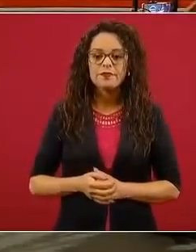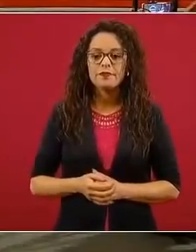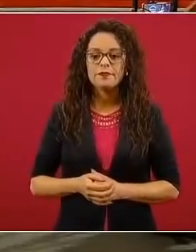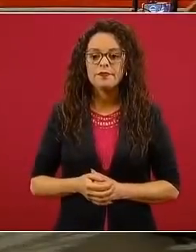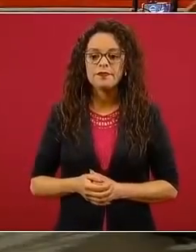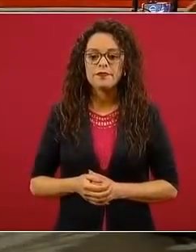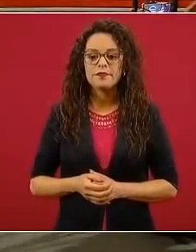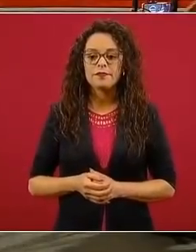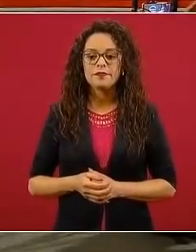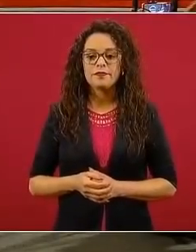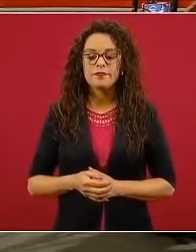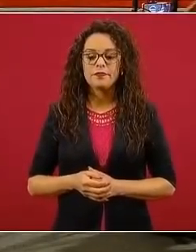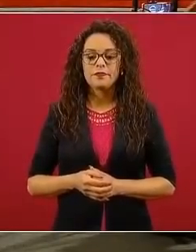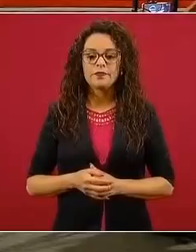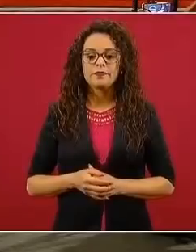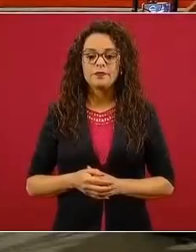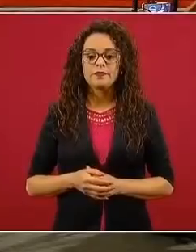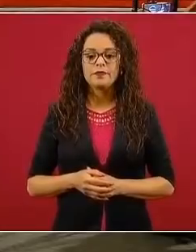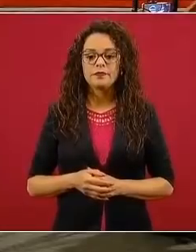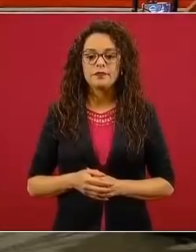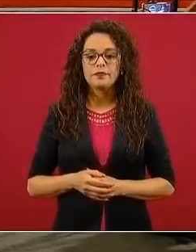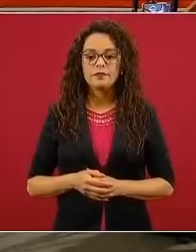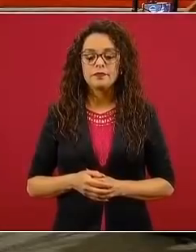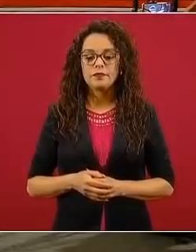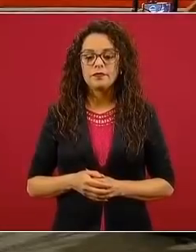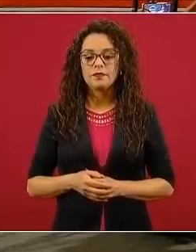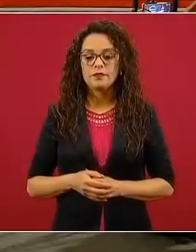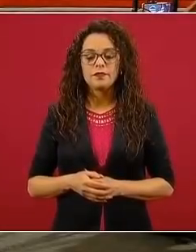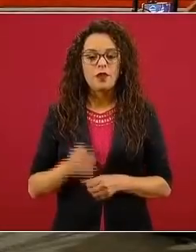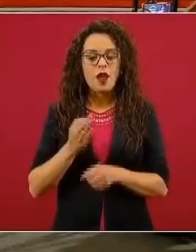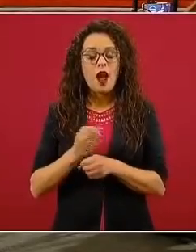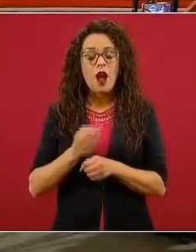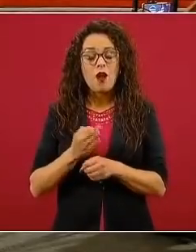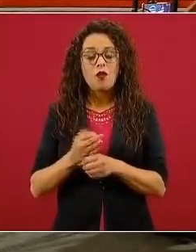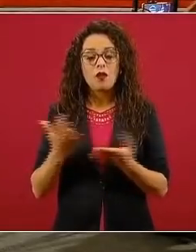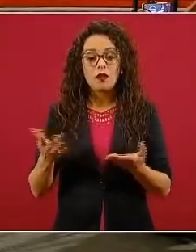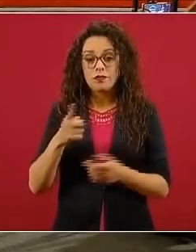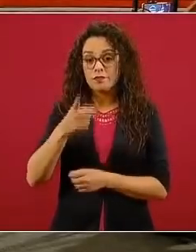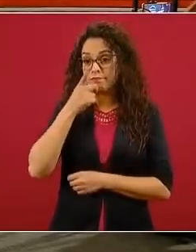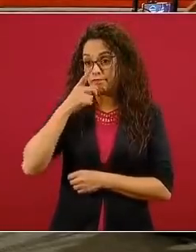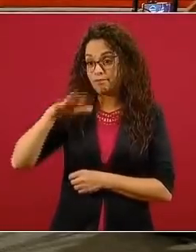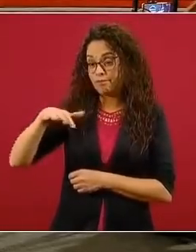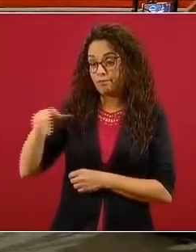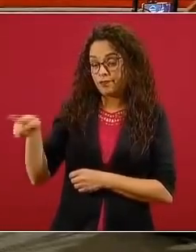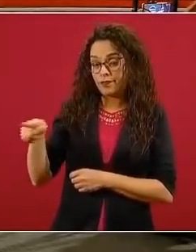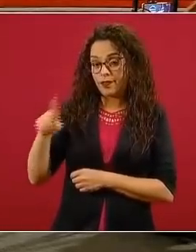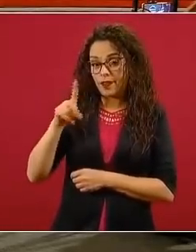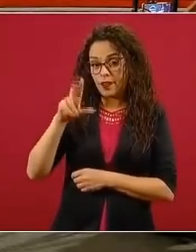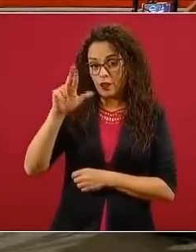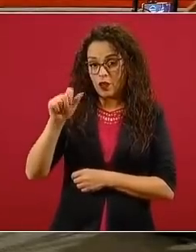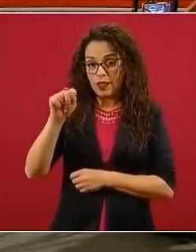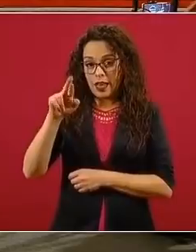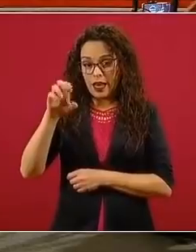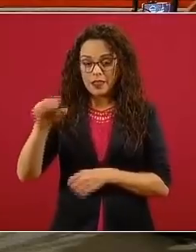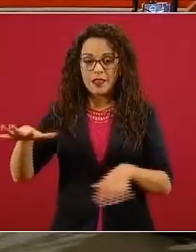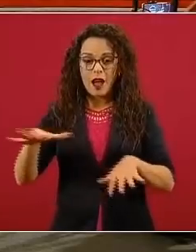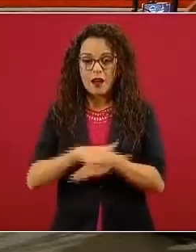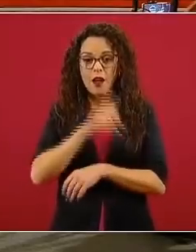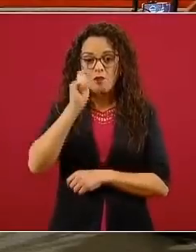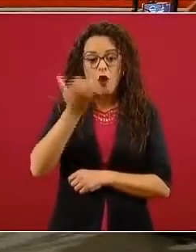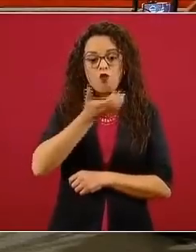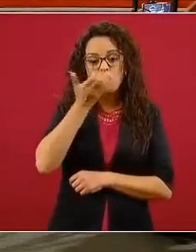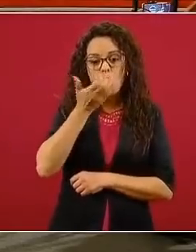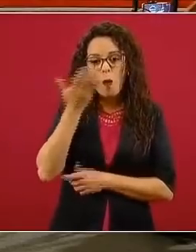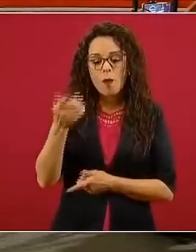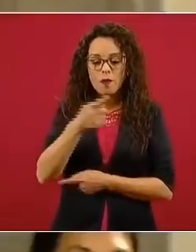ahorita va a ser un gran desafío, como lo comentaba la doctora Teresa, el hecho de cambiar estos hábitos, esta educación,